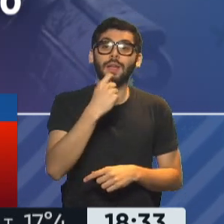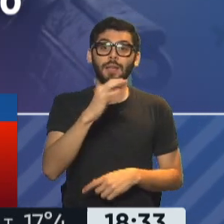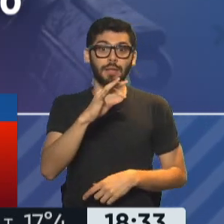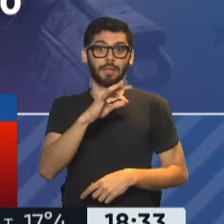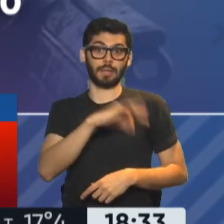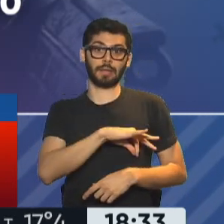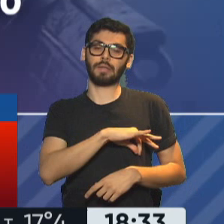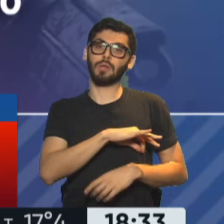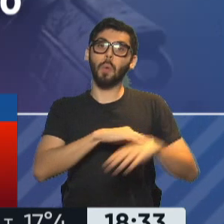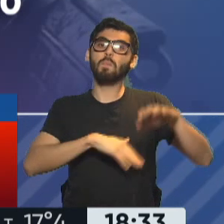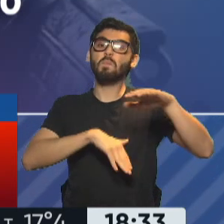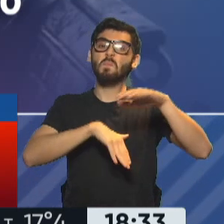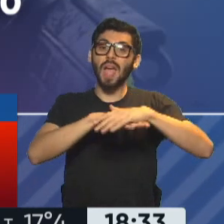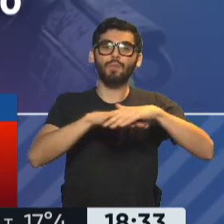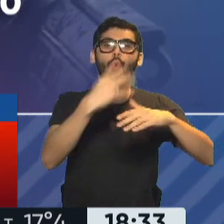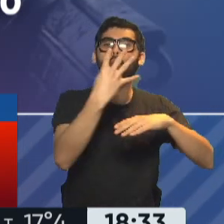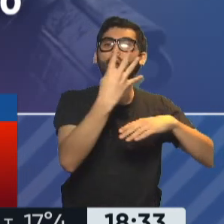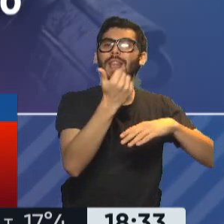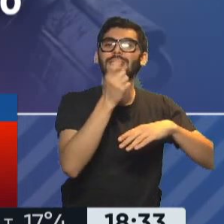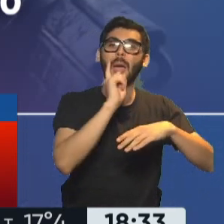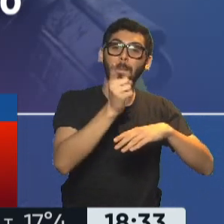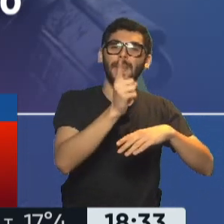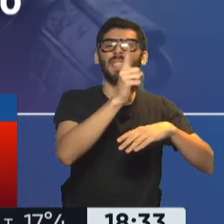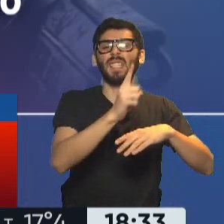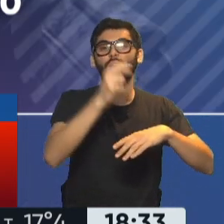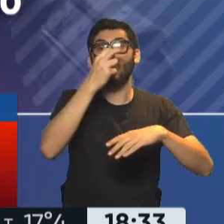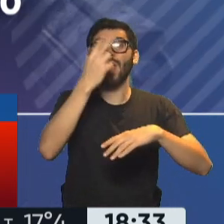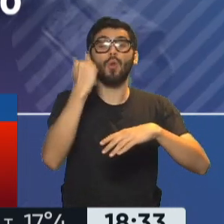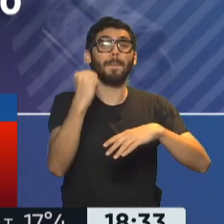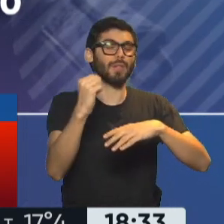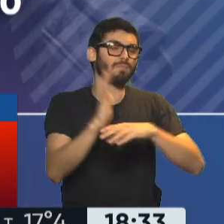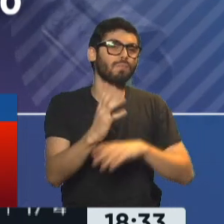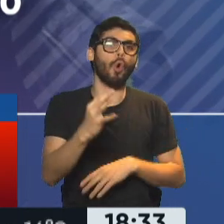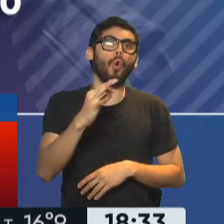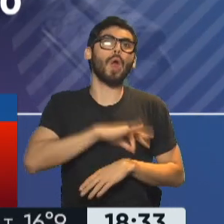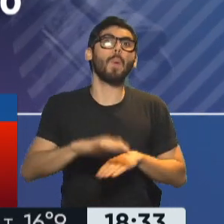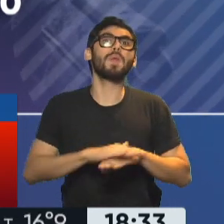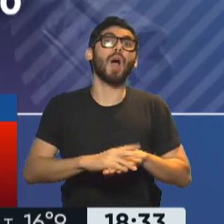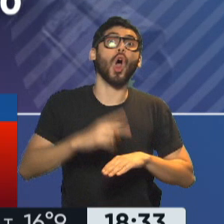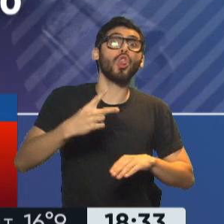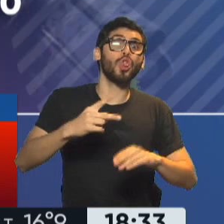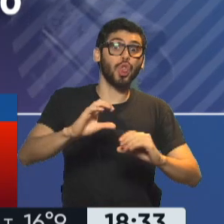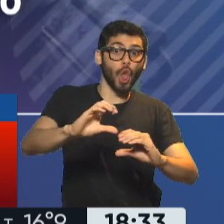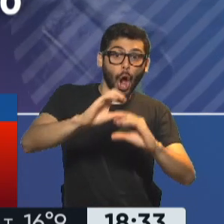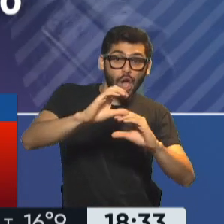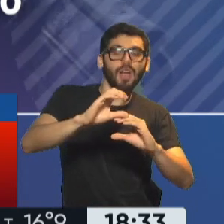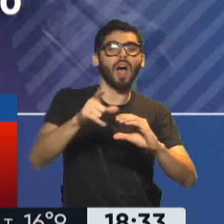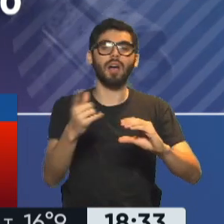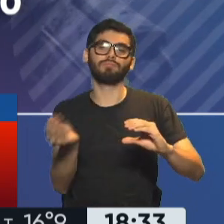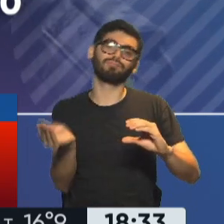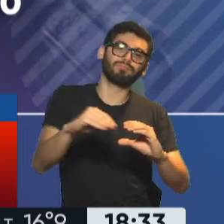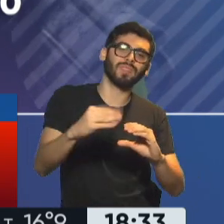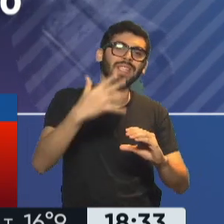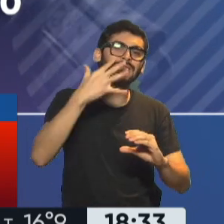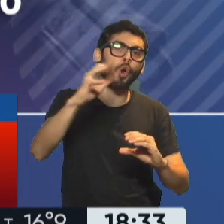mil 129 pesos, que es el equivalente a dos jubilaciones mínimas. El subsidio va a ser de 5 mil pesos, 5